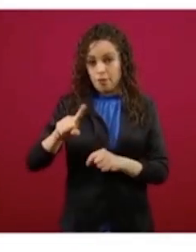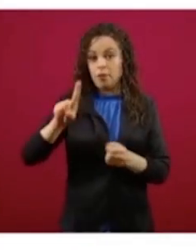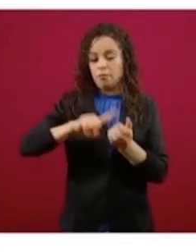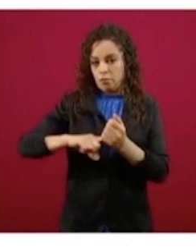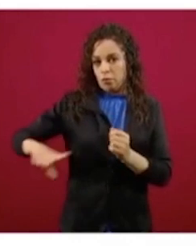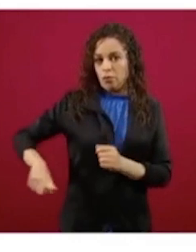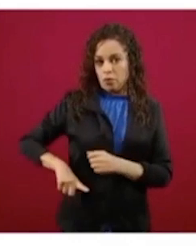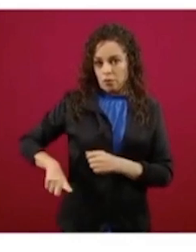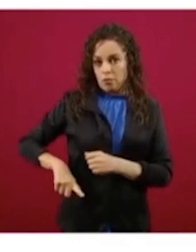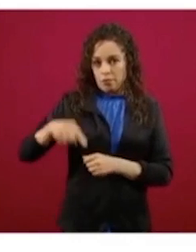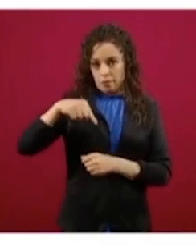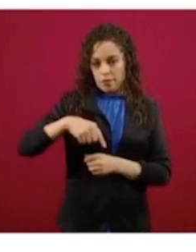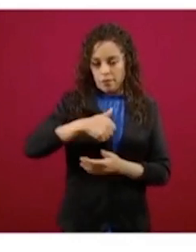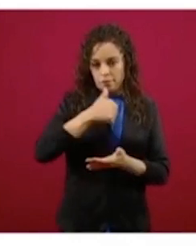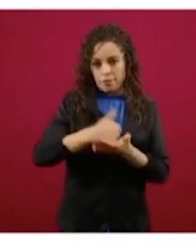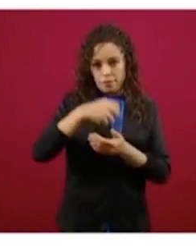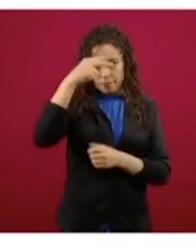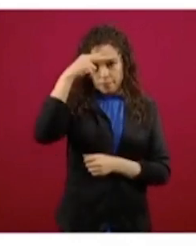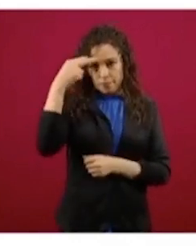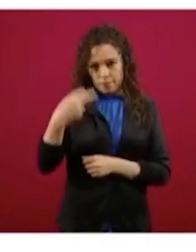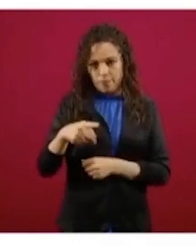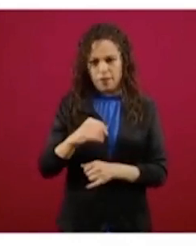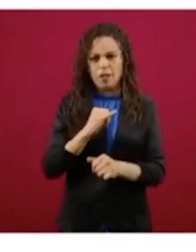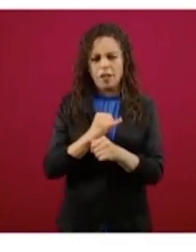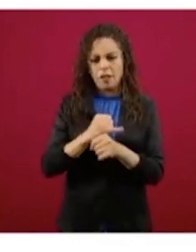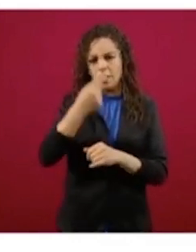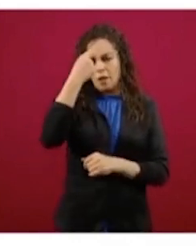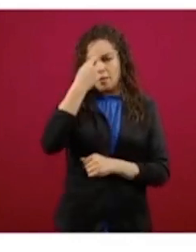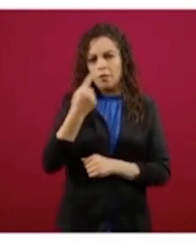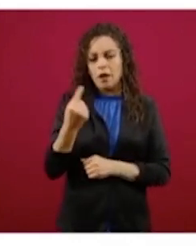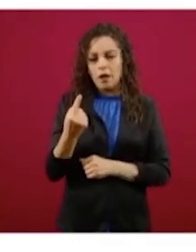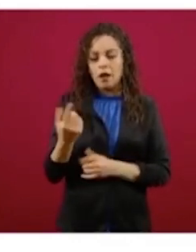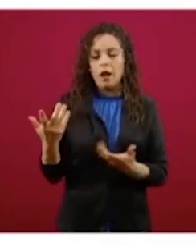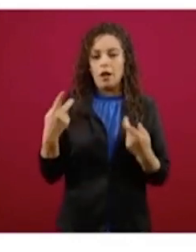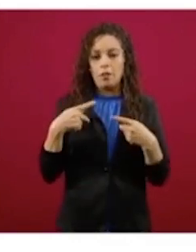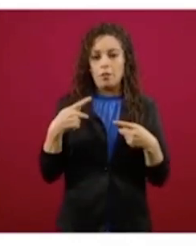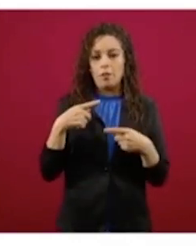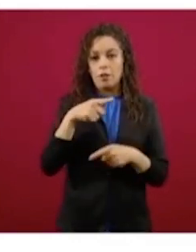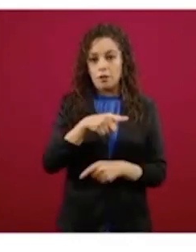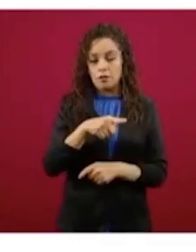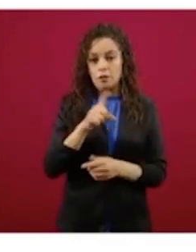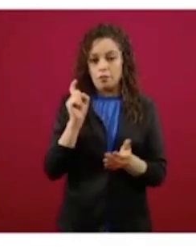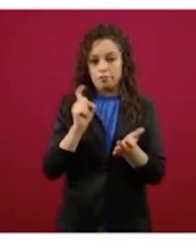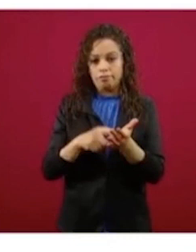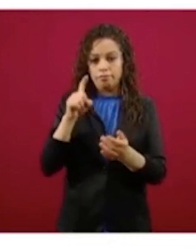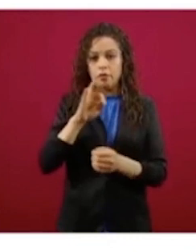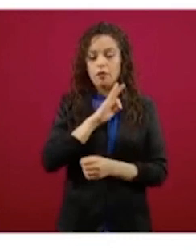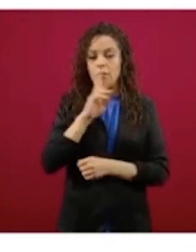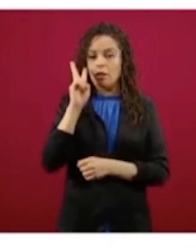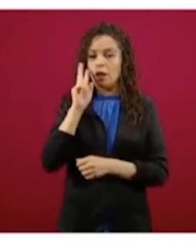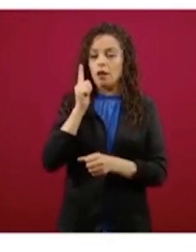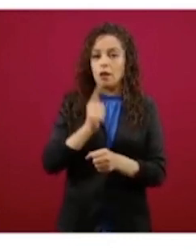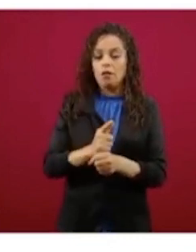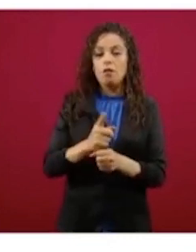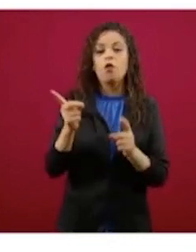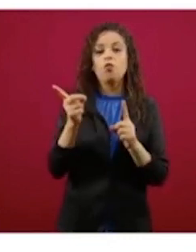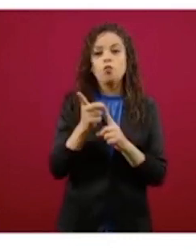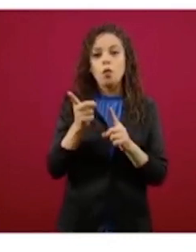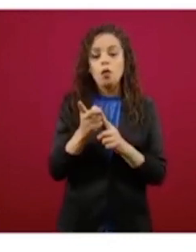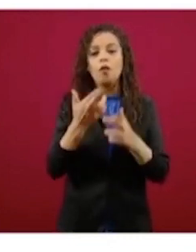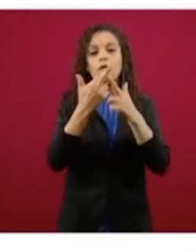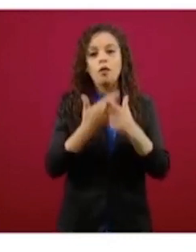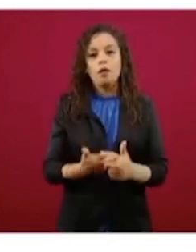de México y es un portal ciudadano que permite identificar la disponibilidad de espacios de atención